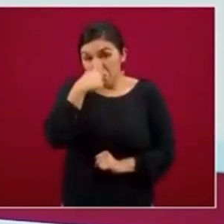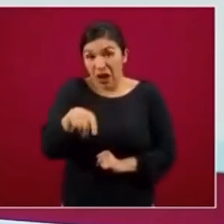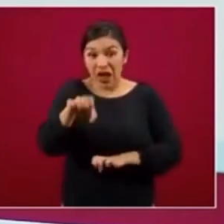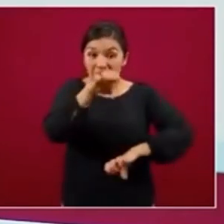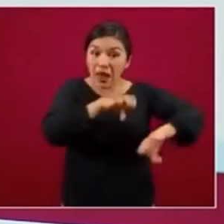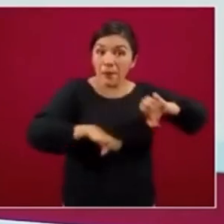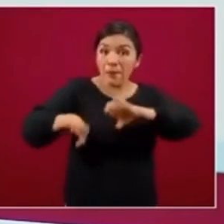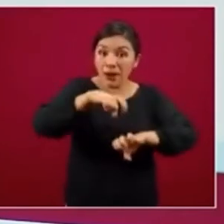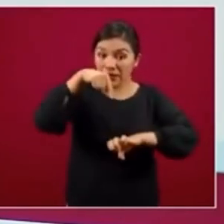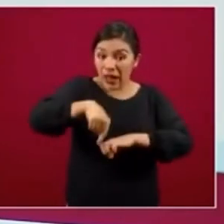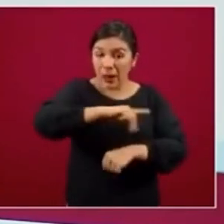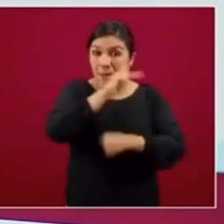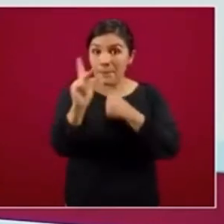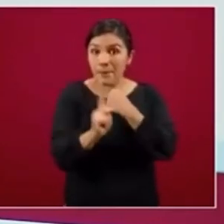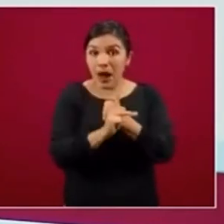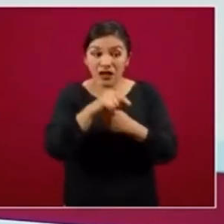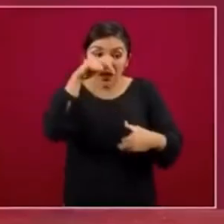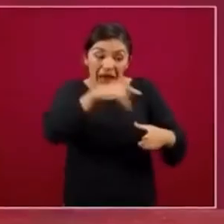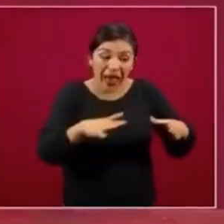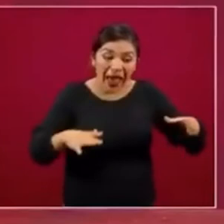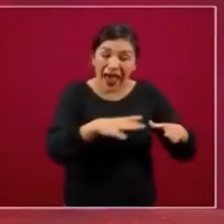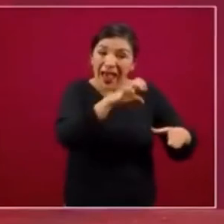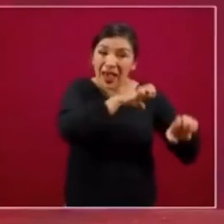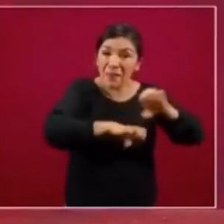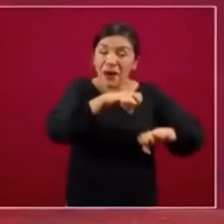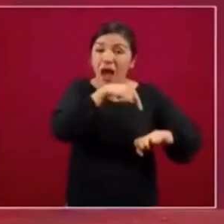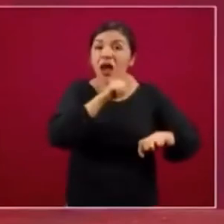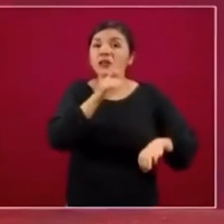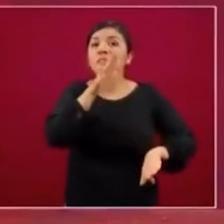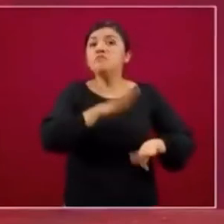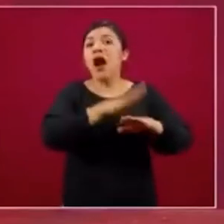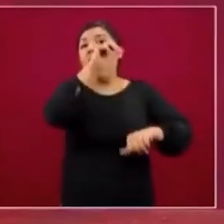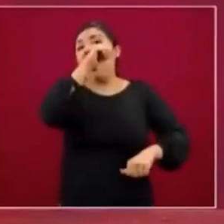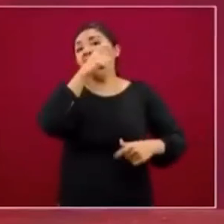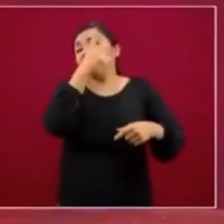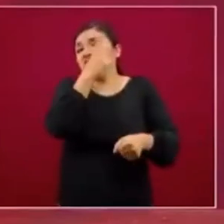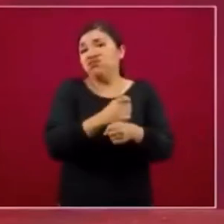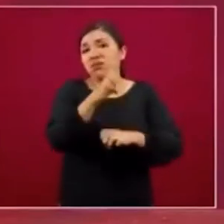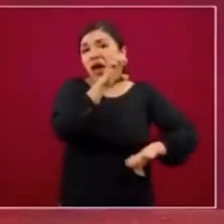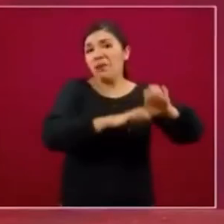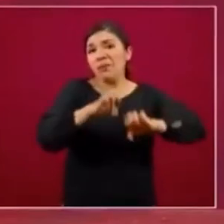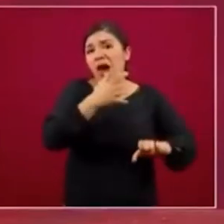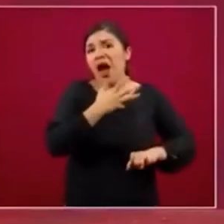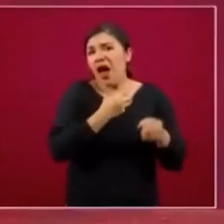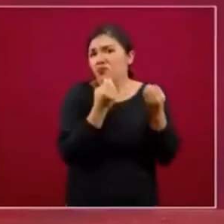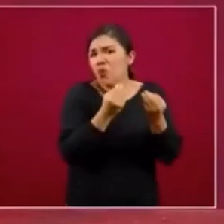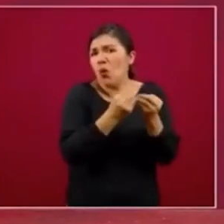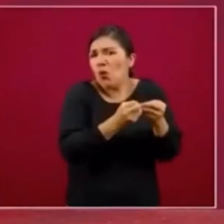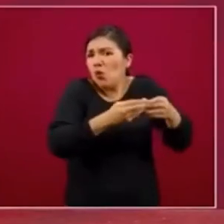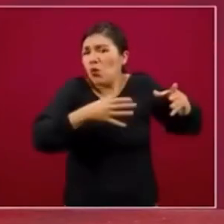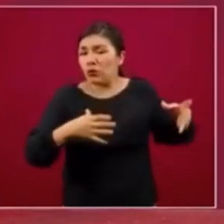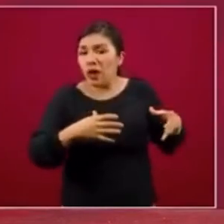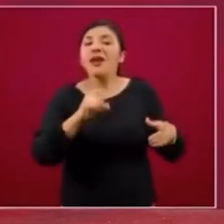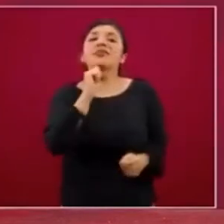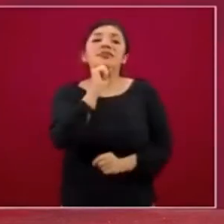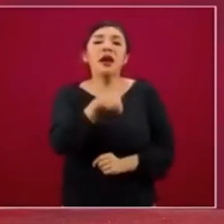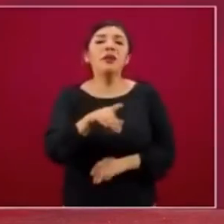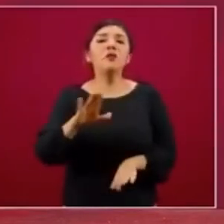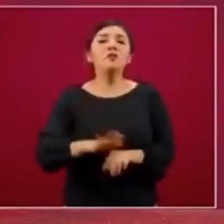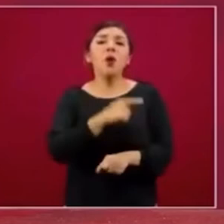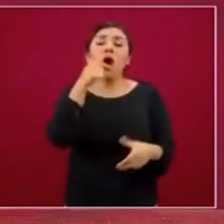la estructura empresarial de este país ellas representan a la mayoría de las empresas, sino también porque